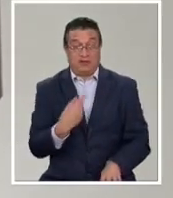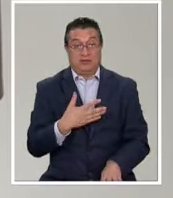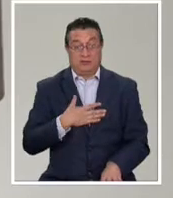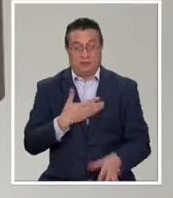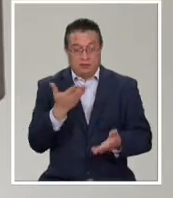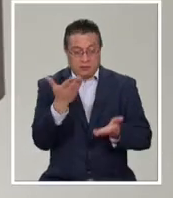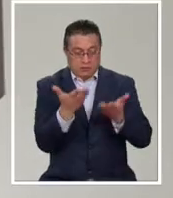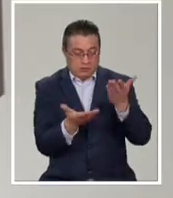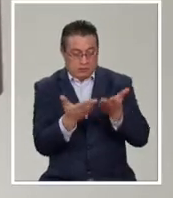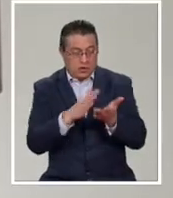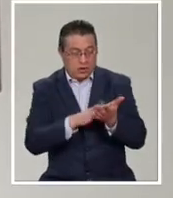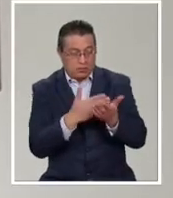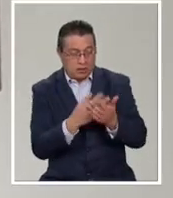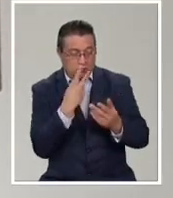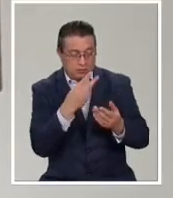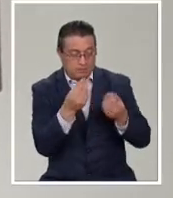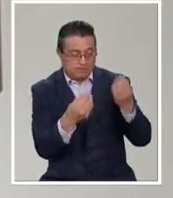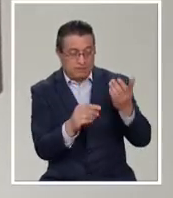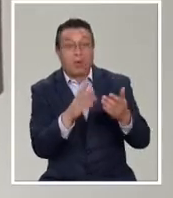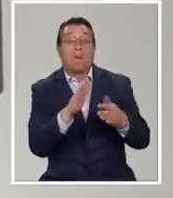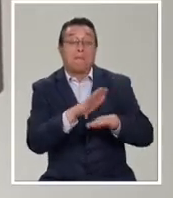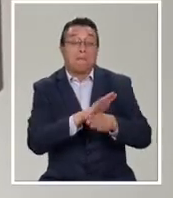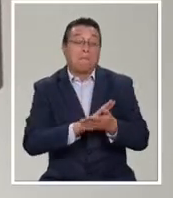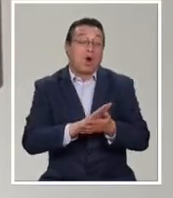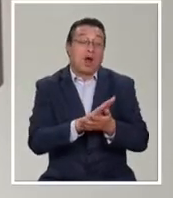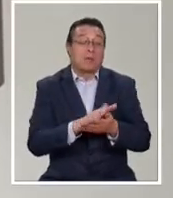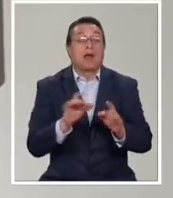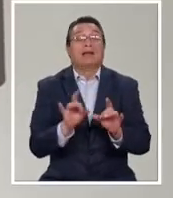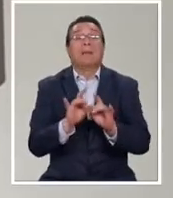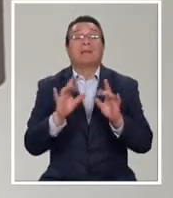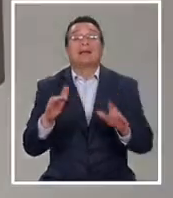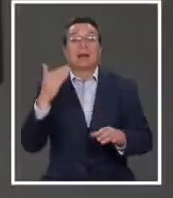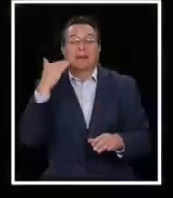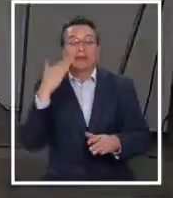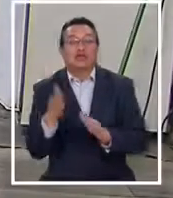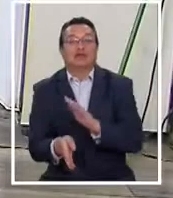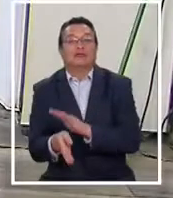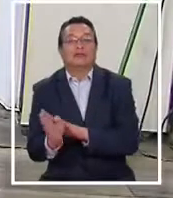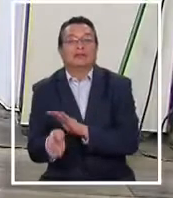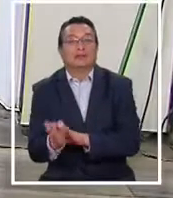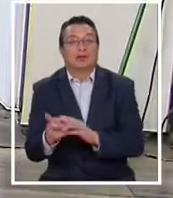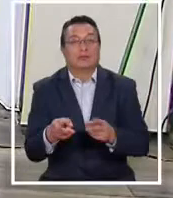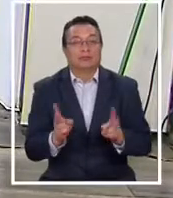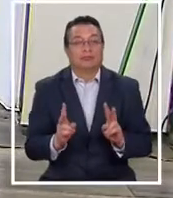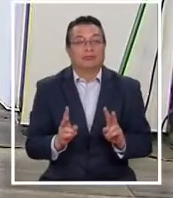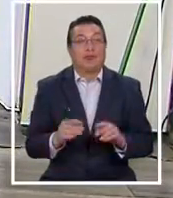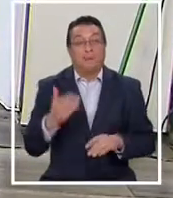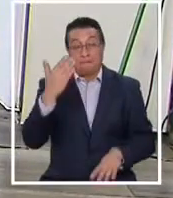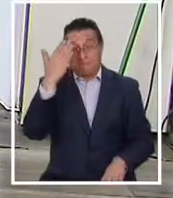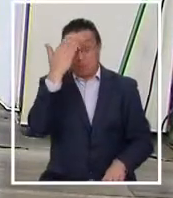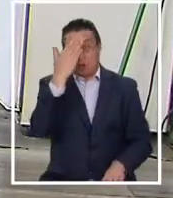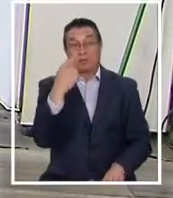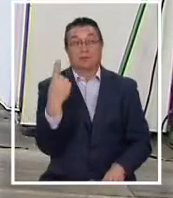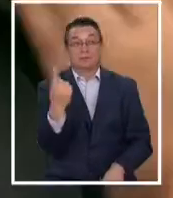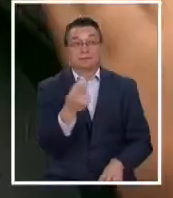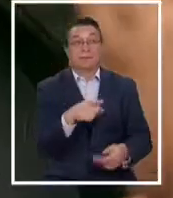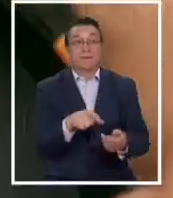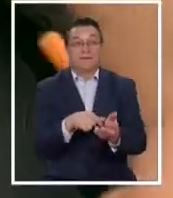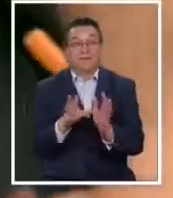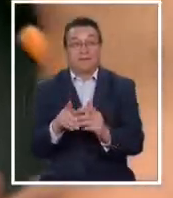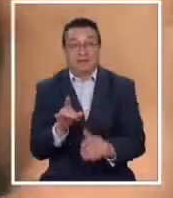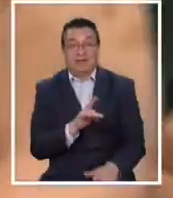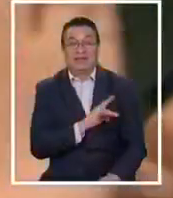evaluando las medidas sanitarias, como por ejemplo el permiso de salida especial para los niños. Una preocupación para muchas familias del país